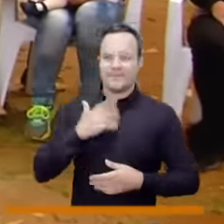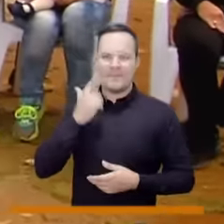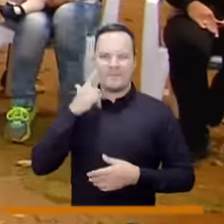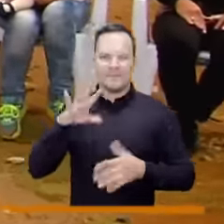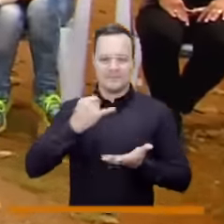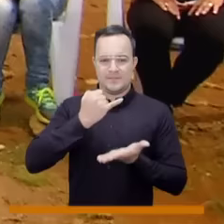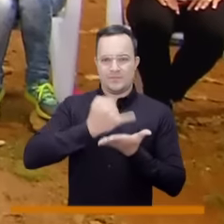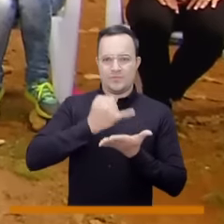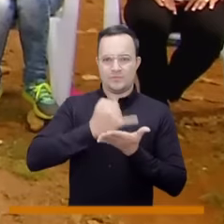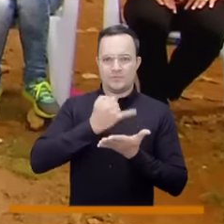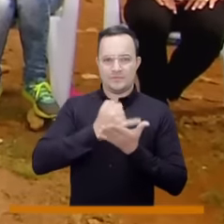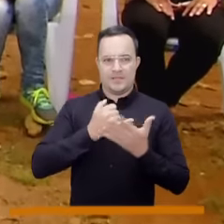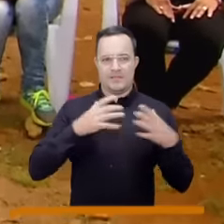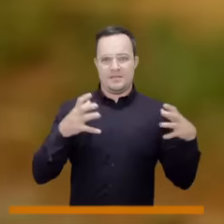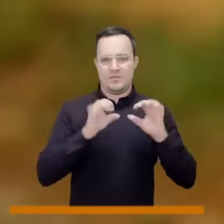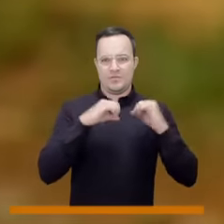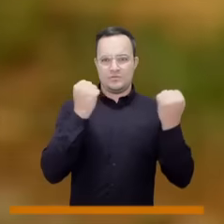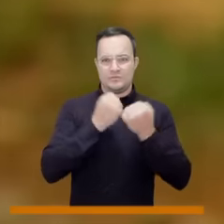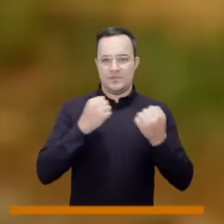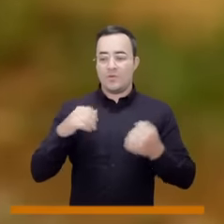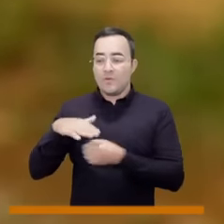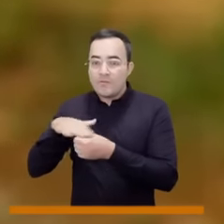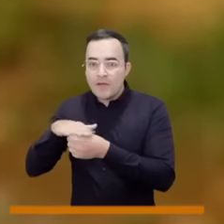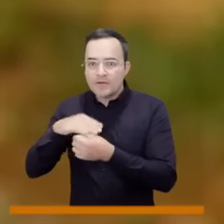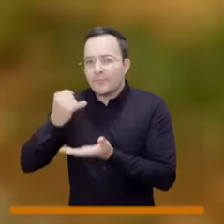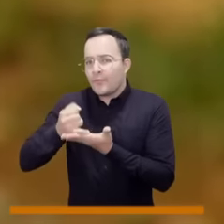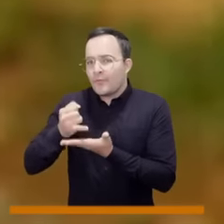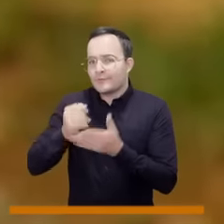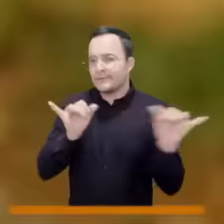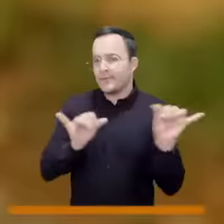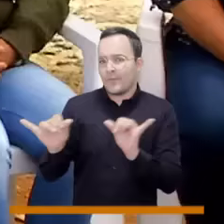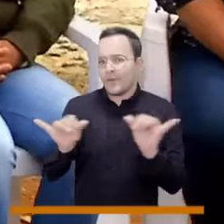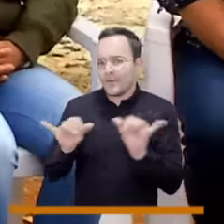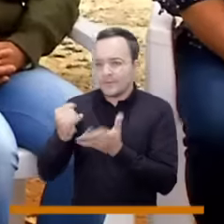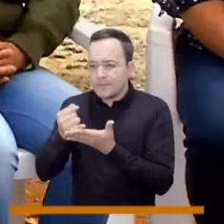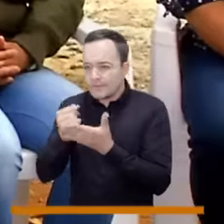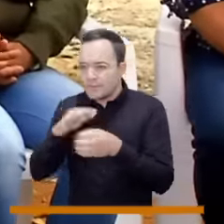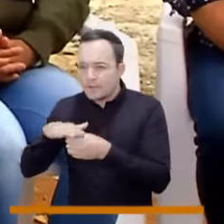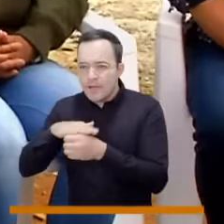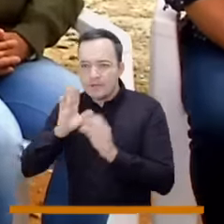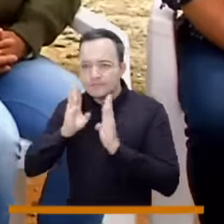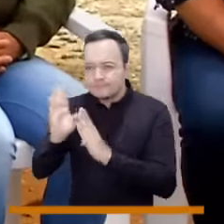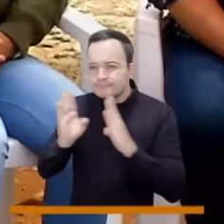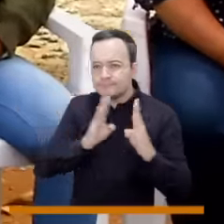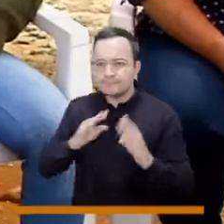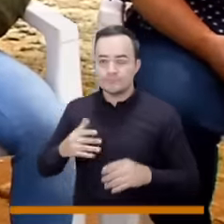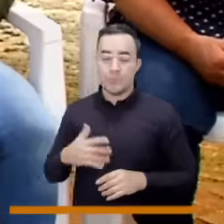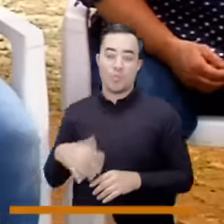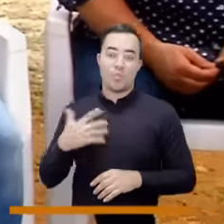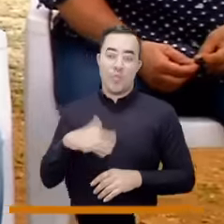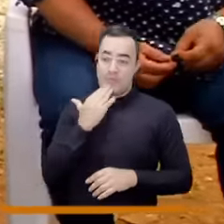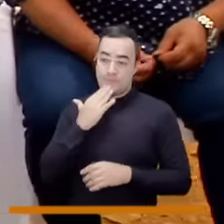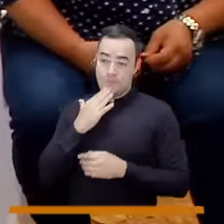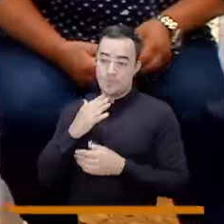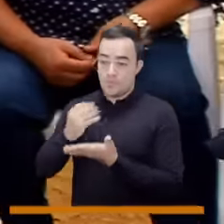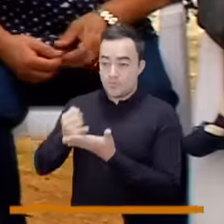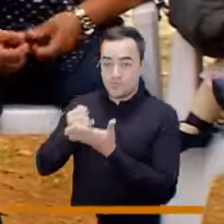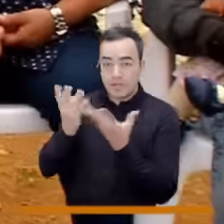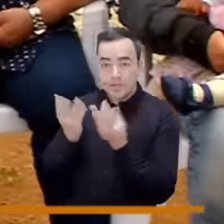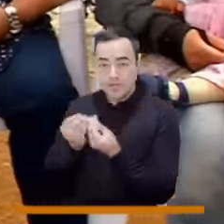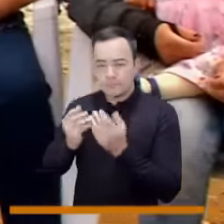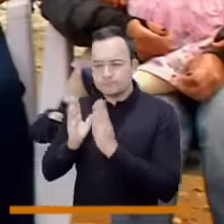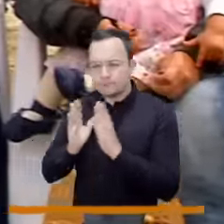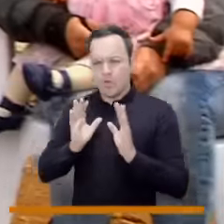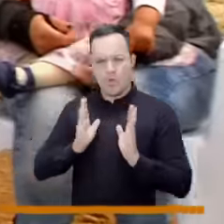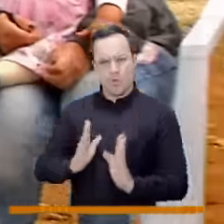nicho de trabajo, es como una mini alcaldía donde un presidente de junta bien dotado, bien organizado, con acompañamiento de la